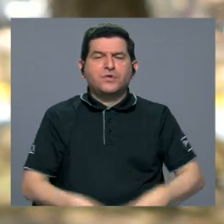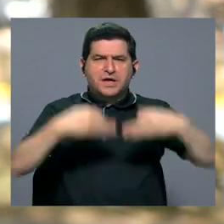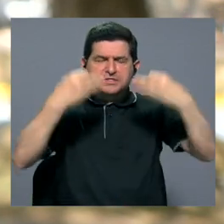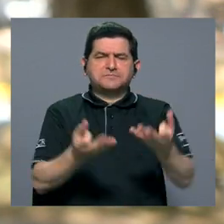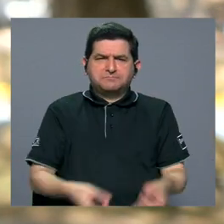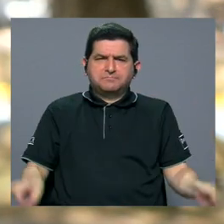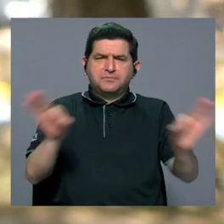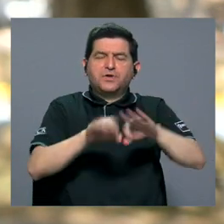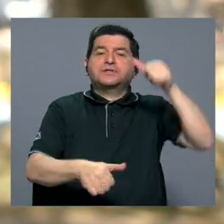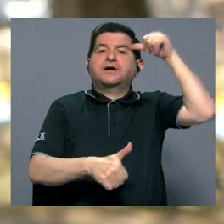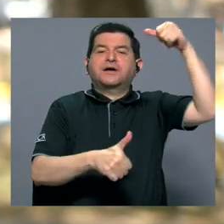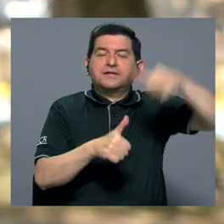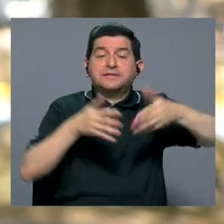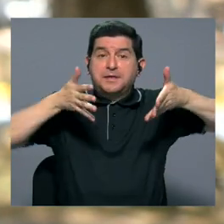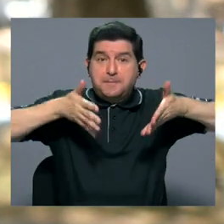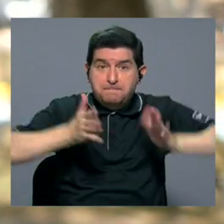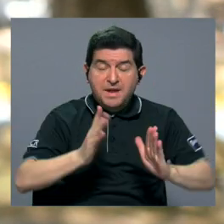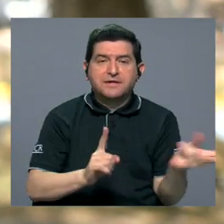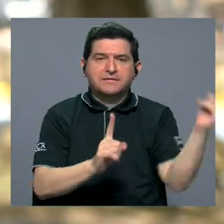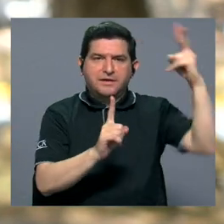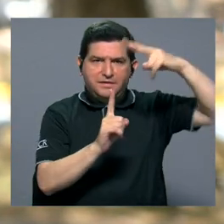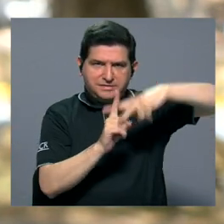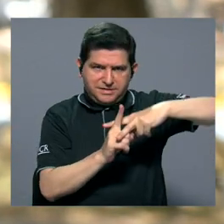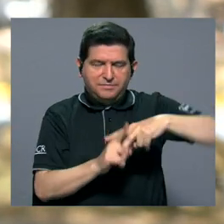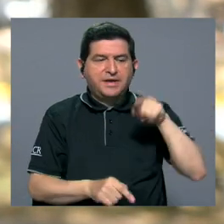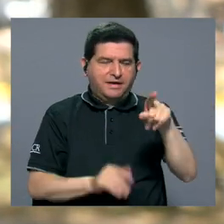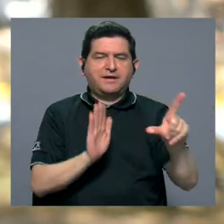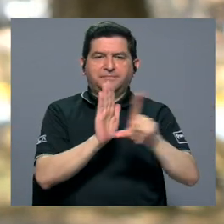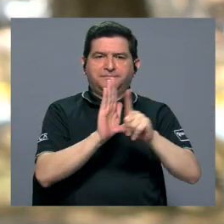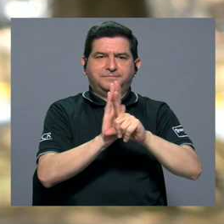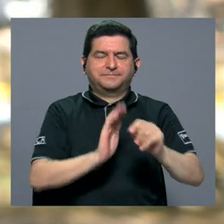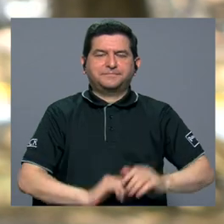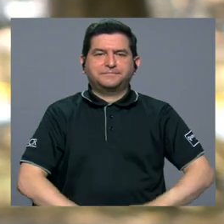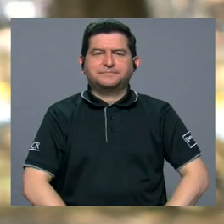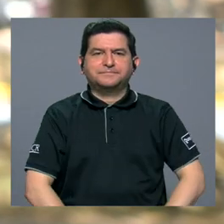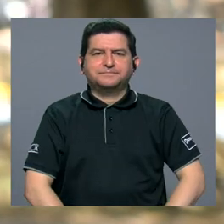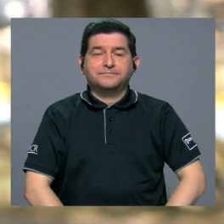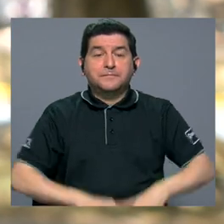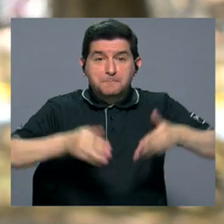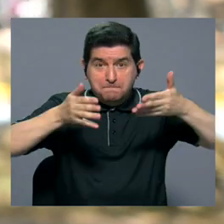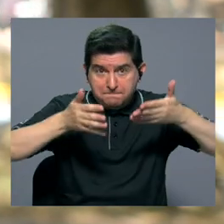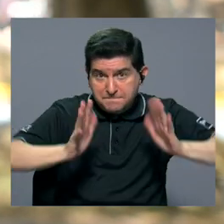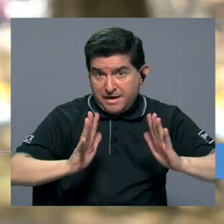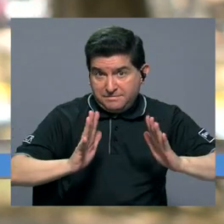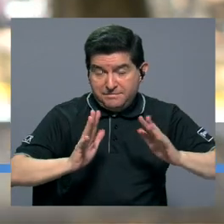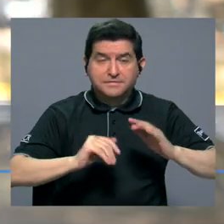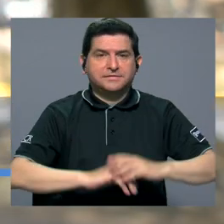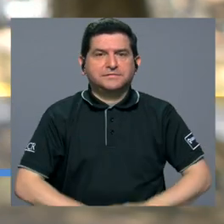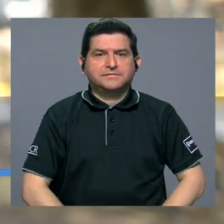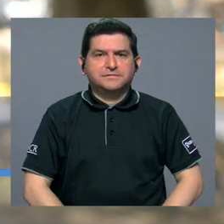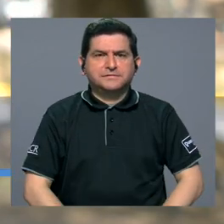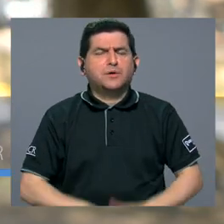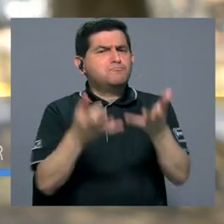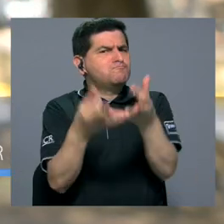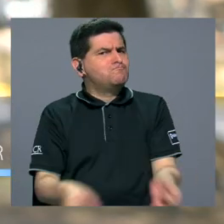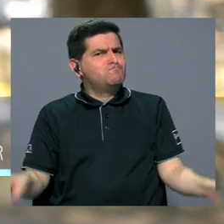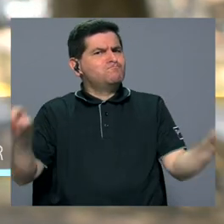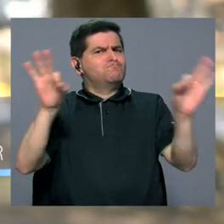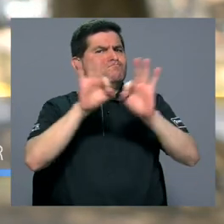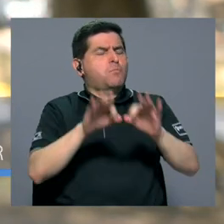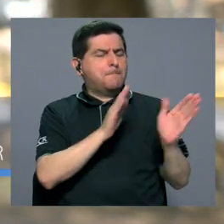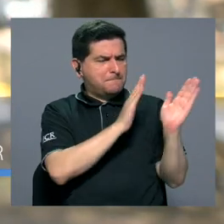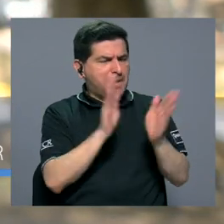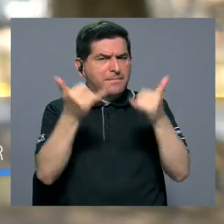importantes a tomar en cuenta mientras entra a regir dicha ley. Mientras tanto, es sumamente